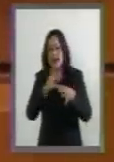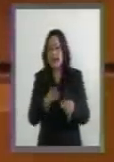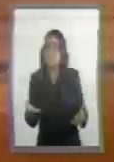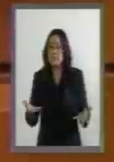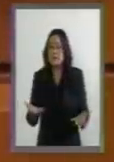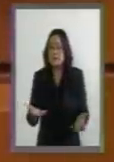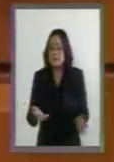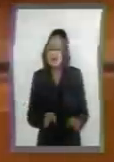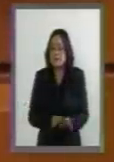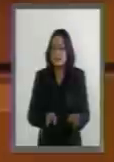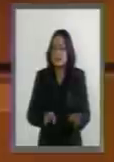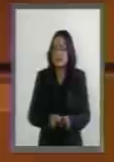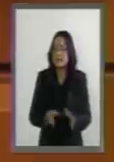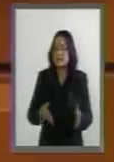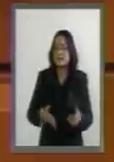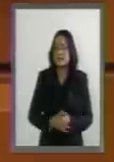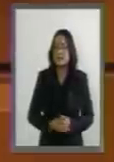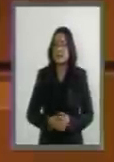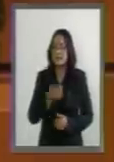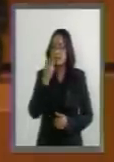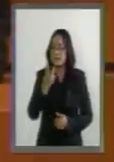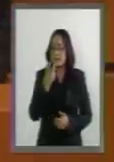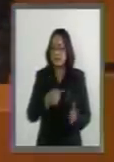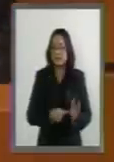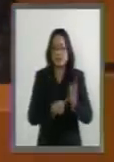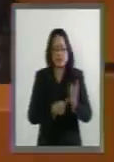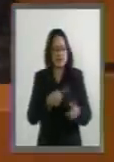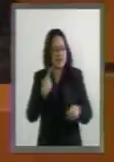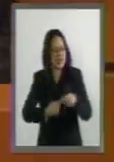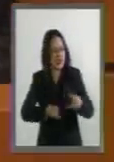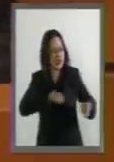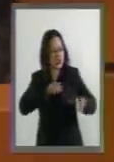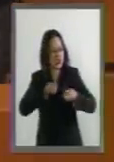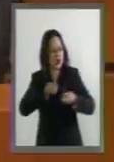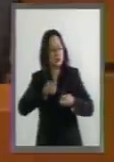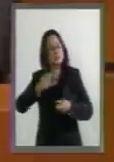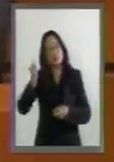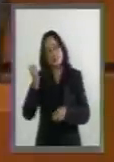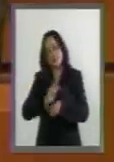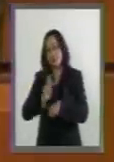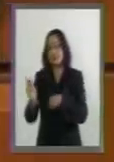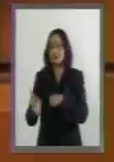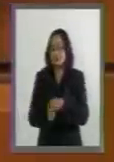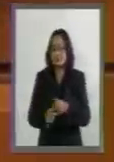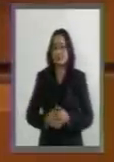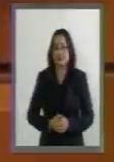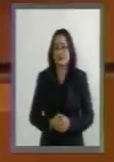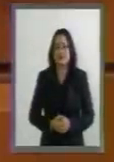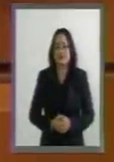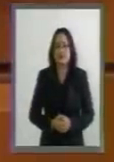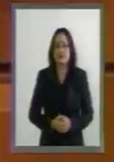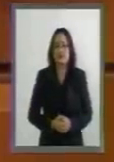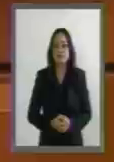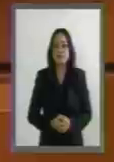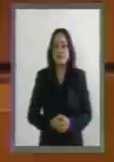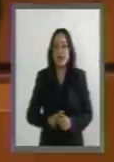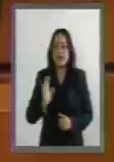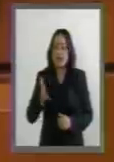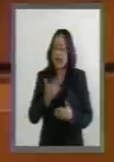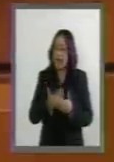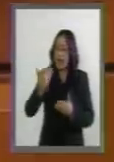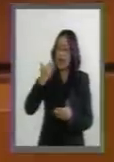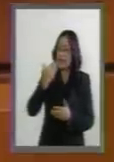eso está controlado por el extranjero. Ya se lo dijimos aquí a la